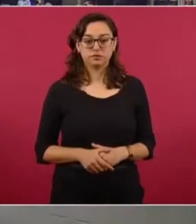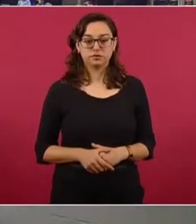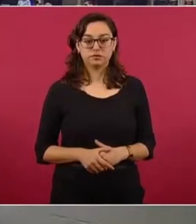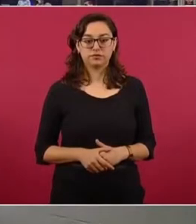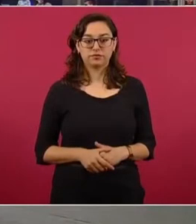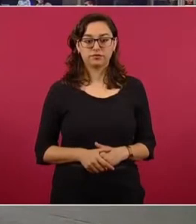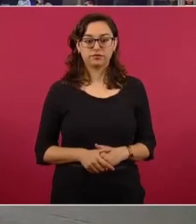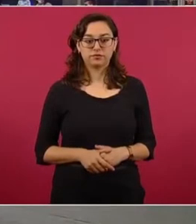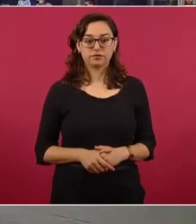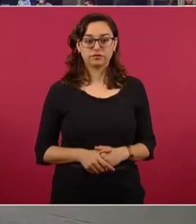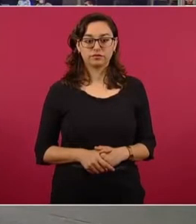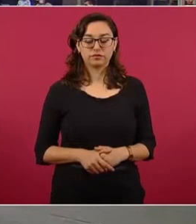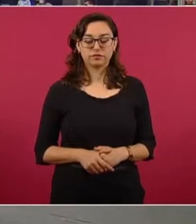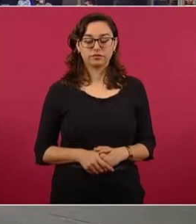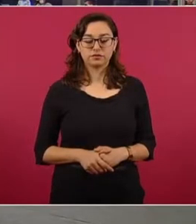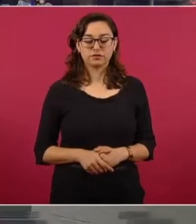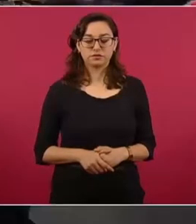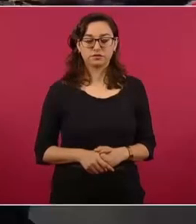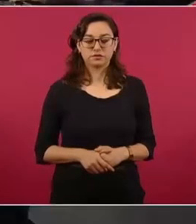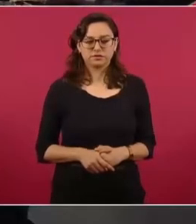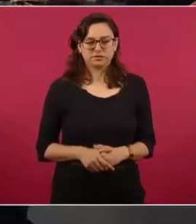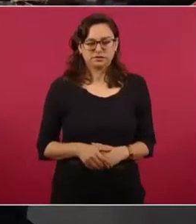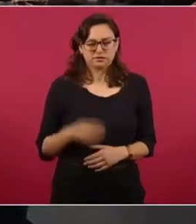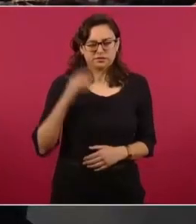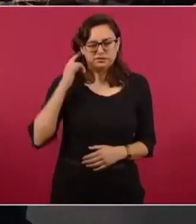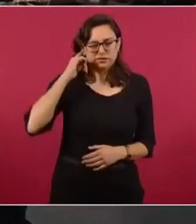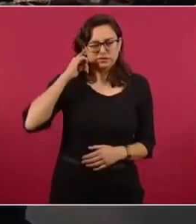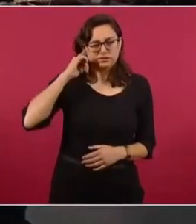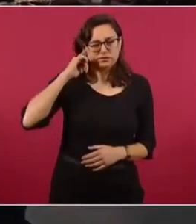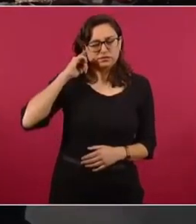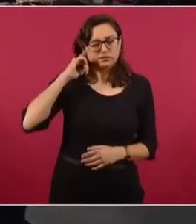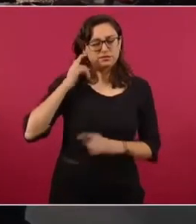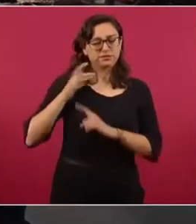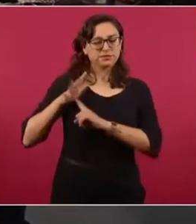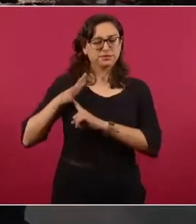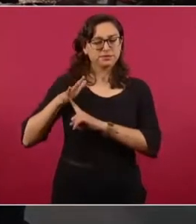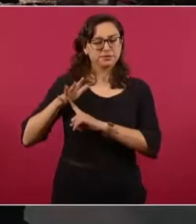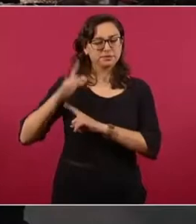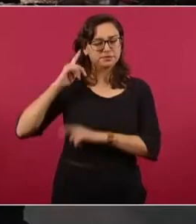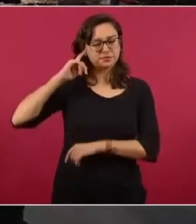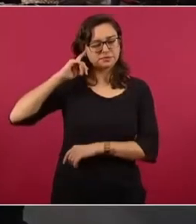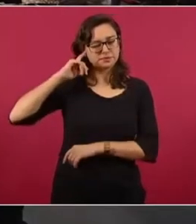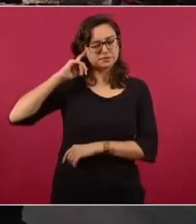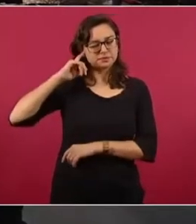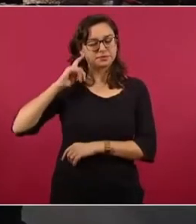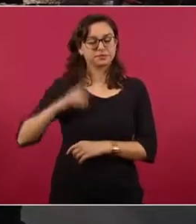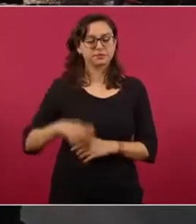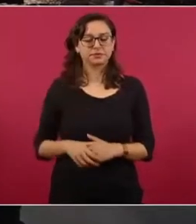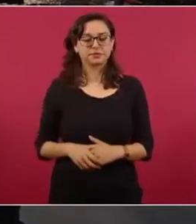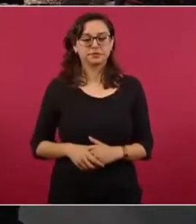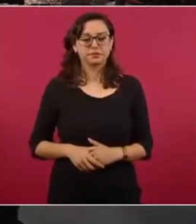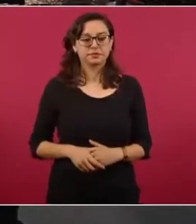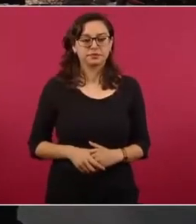Y hay explicación